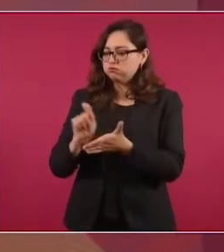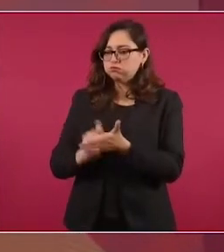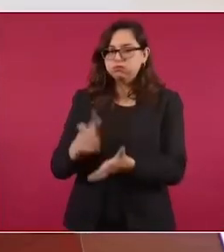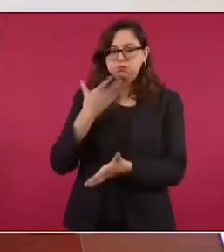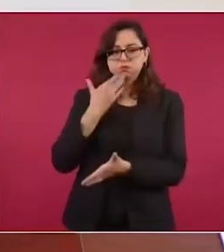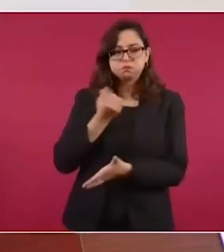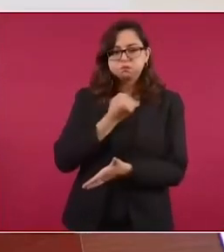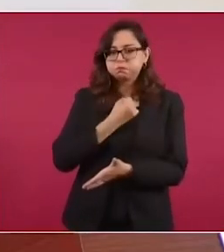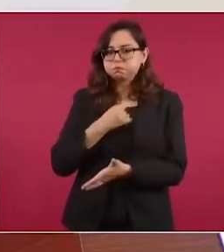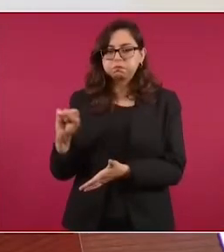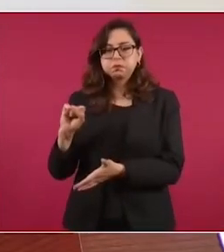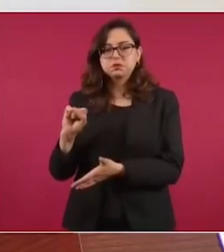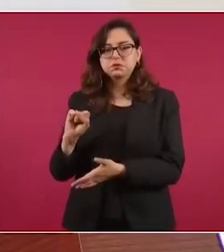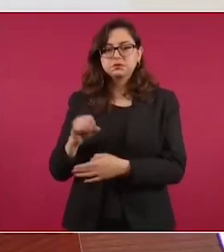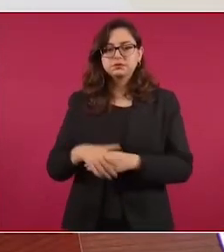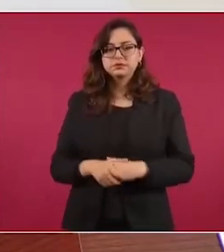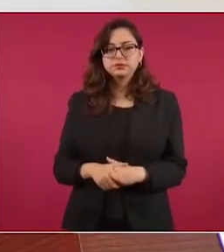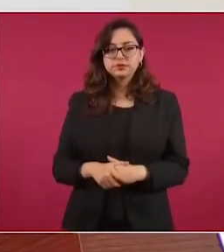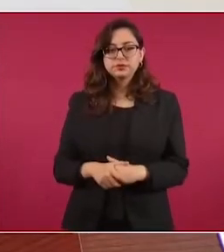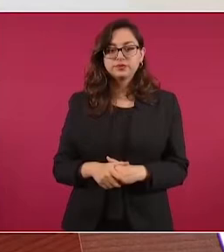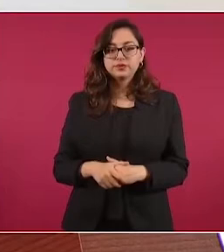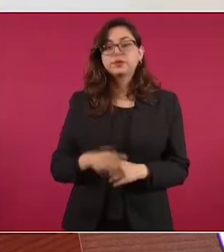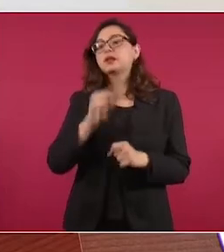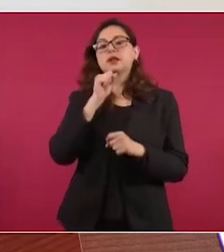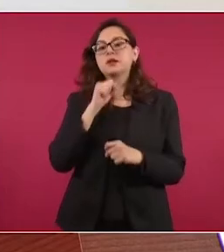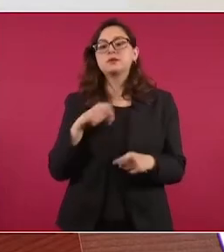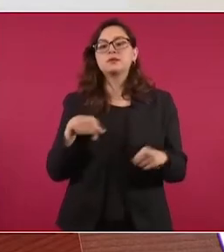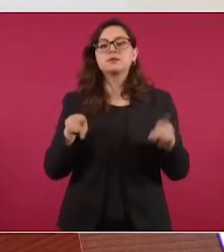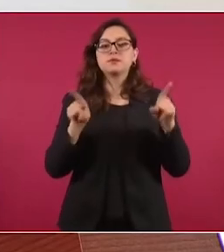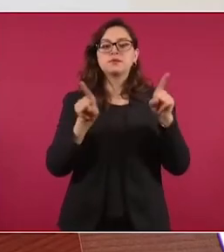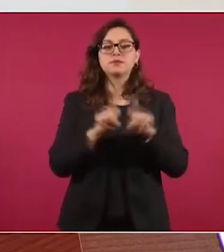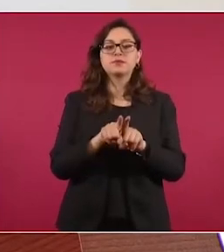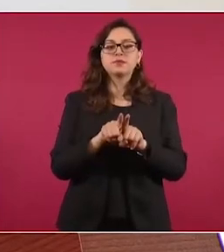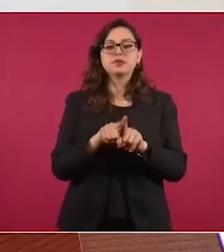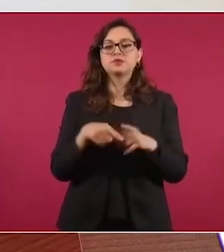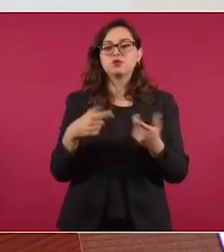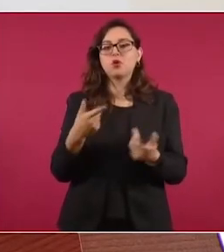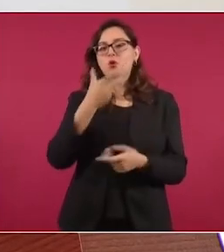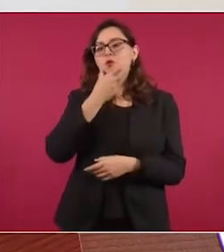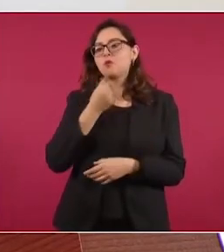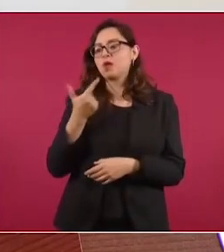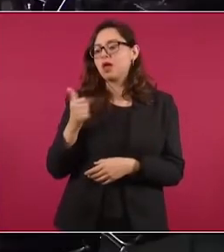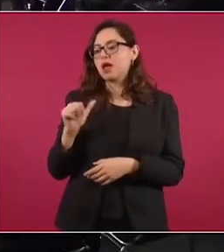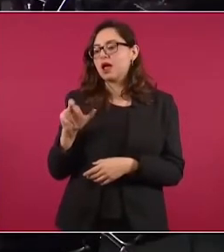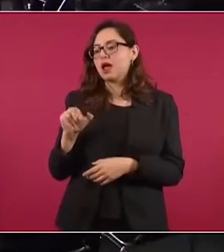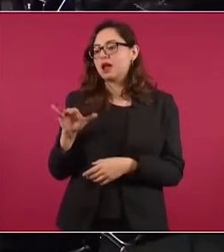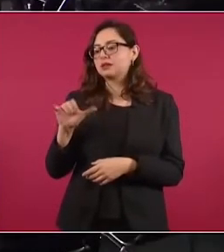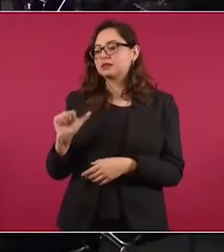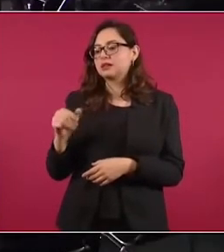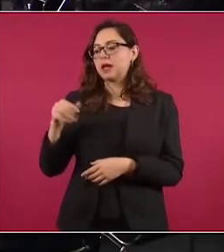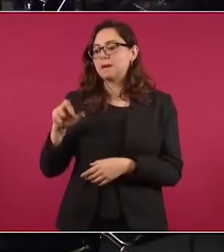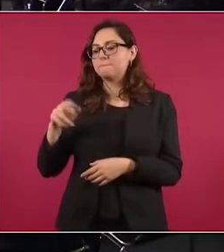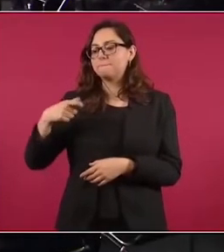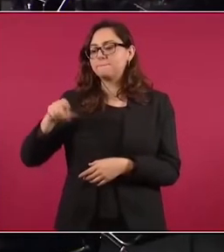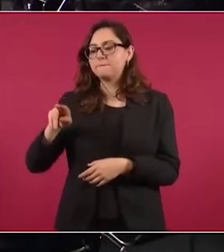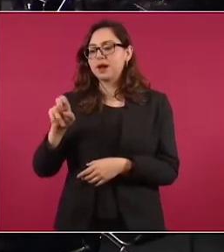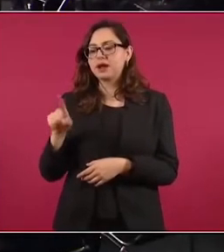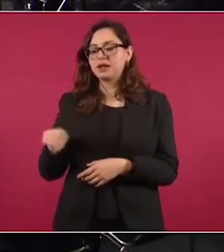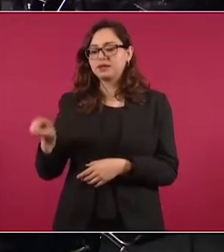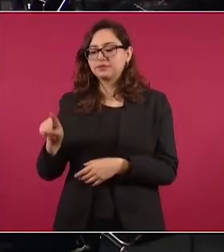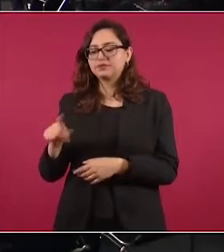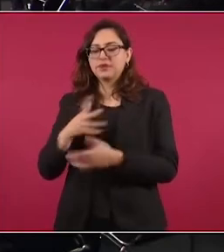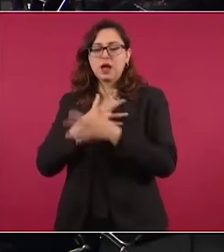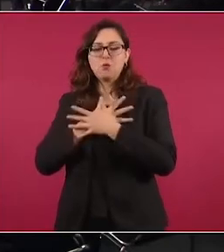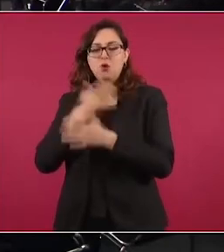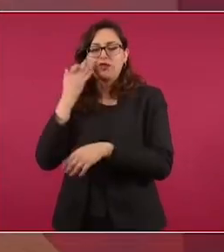Es como El amor a los tiempos del cólera de García Márquez. Que todo el mundo habla de 100 años de soledad.